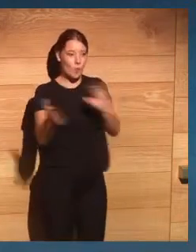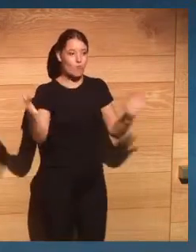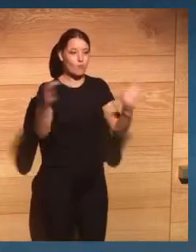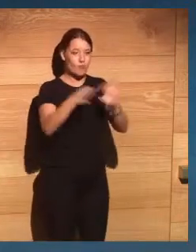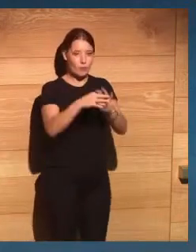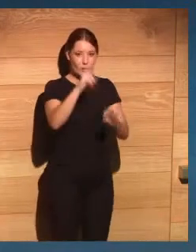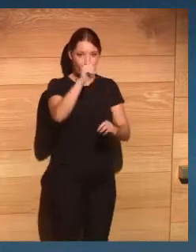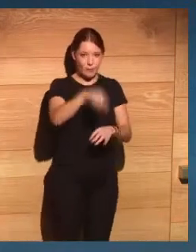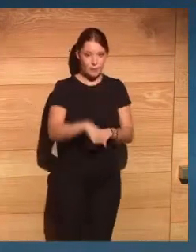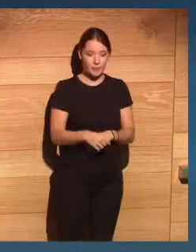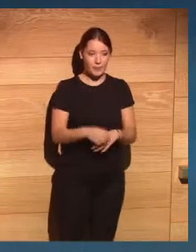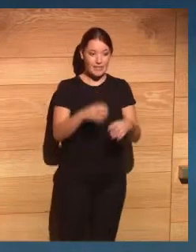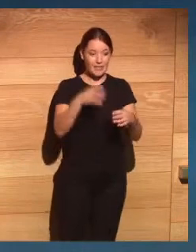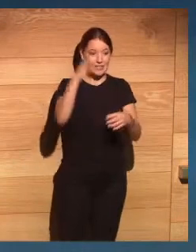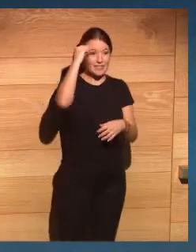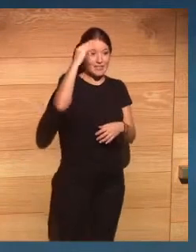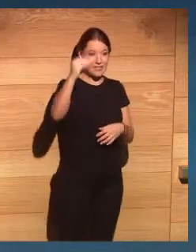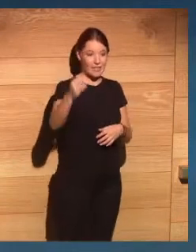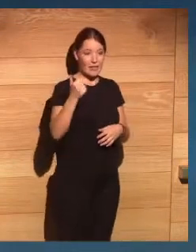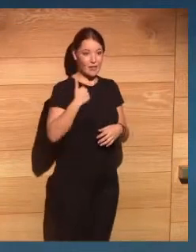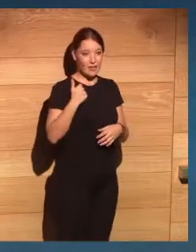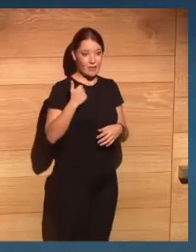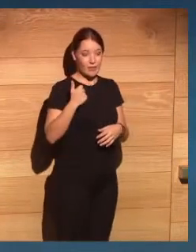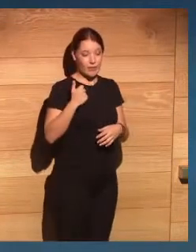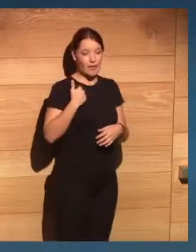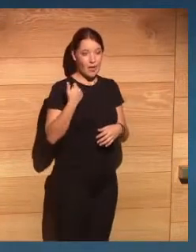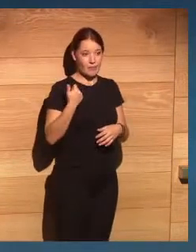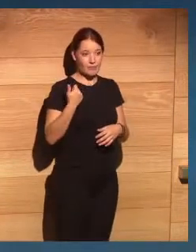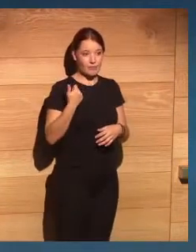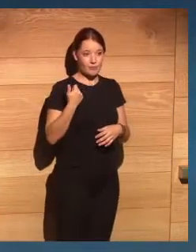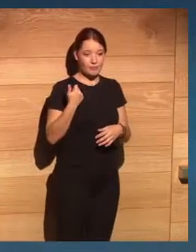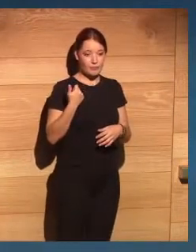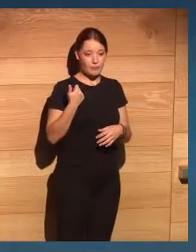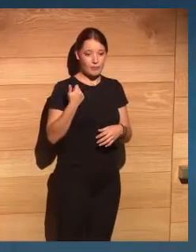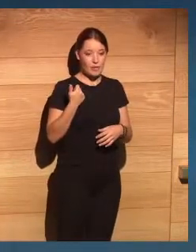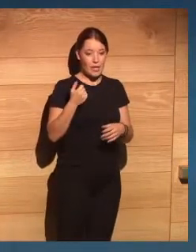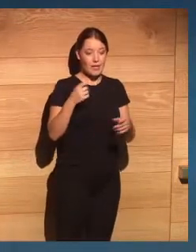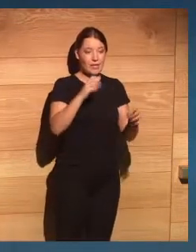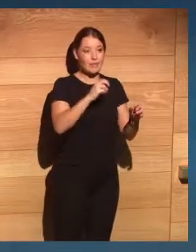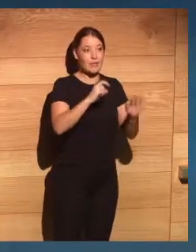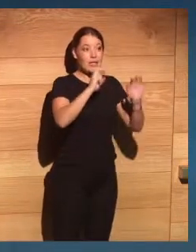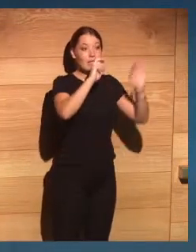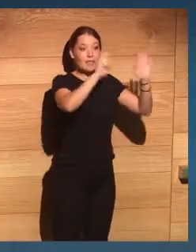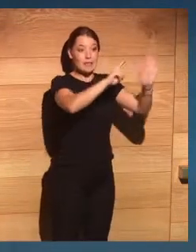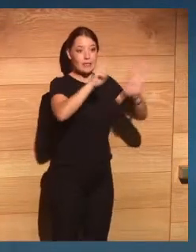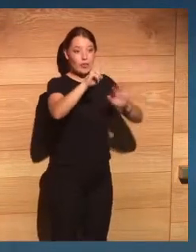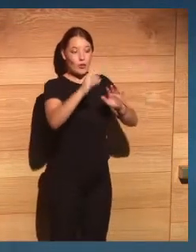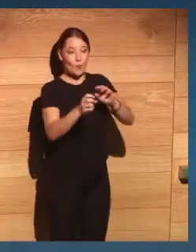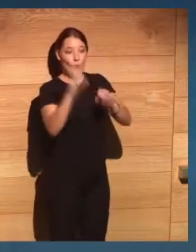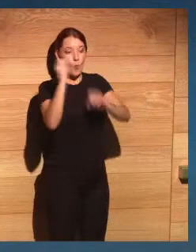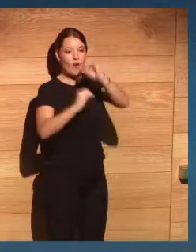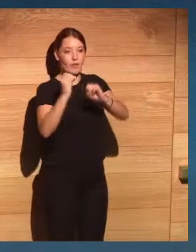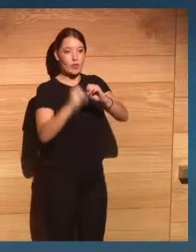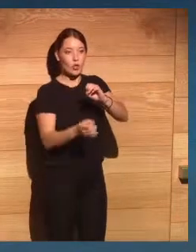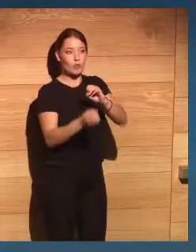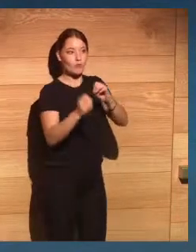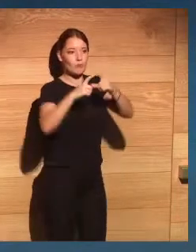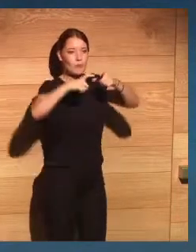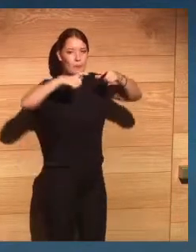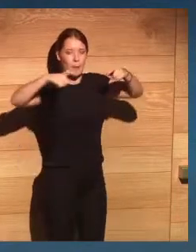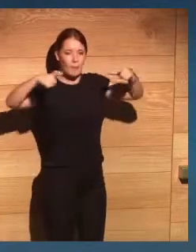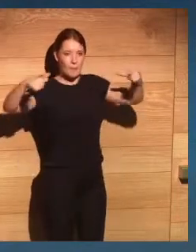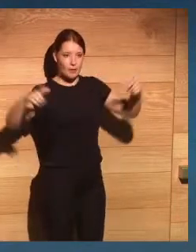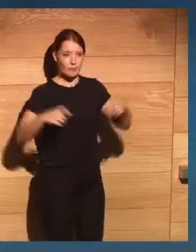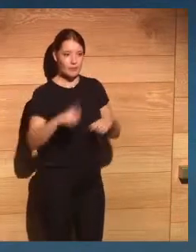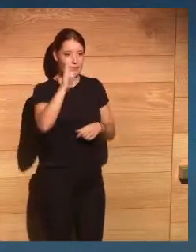especialistas en inteligencia artificial que crecen un 72% anualmente los ingenieros de robótica que crecen un 42%